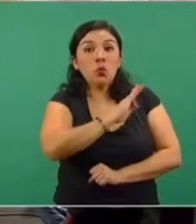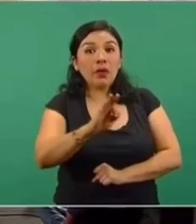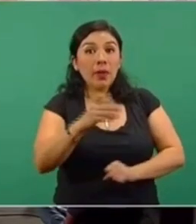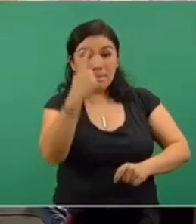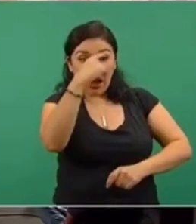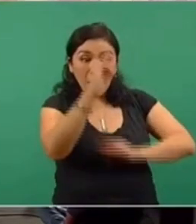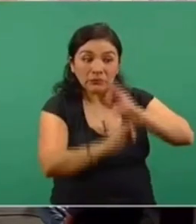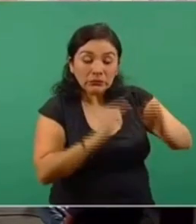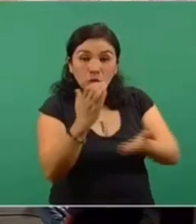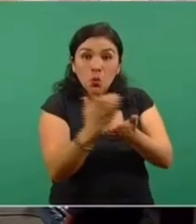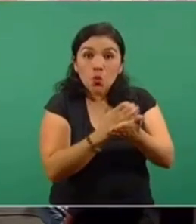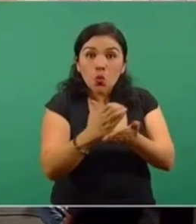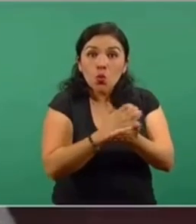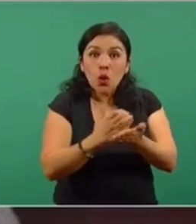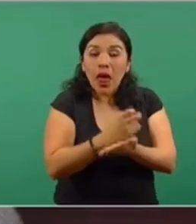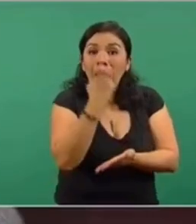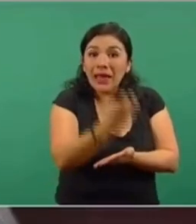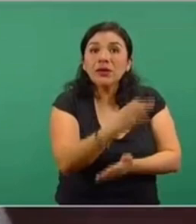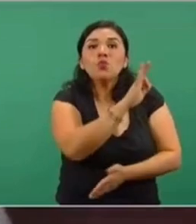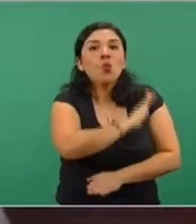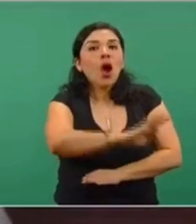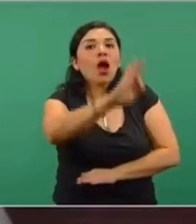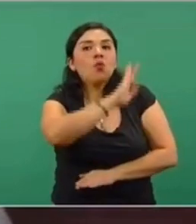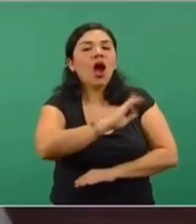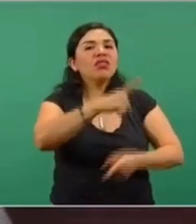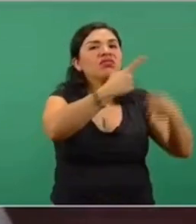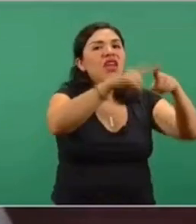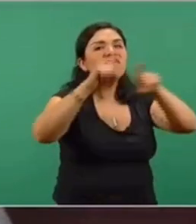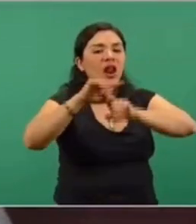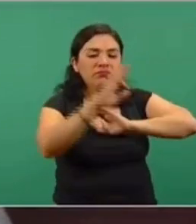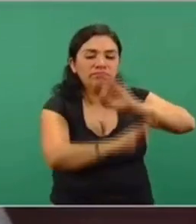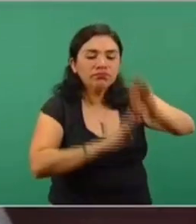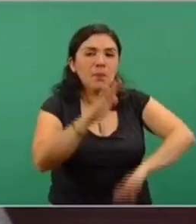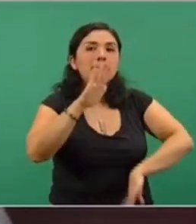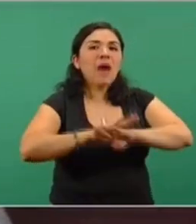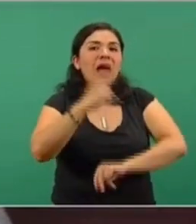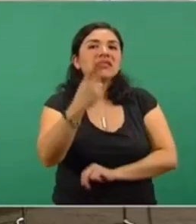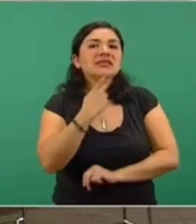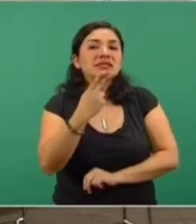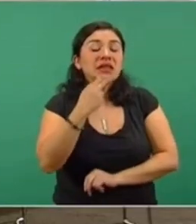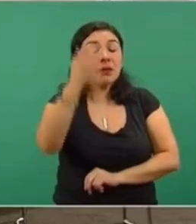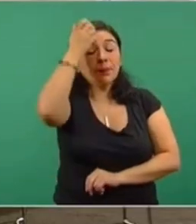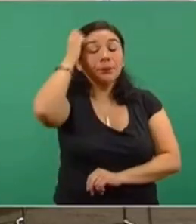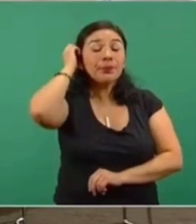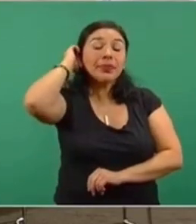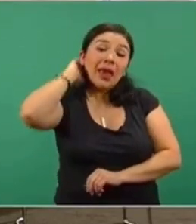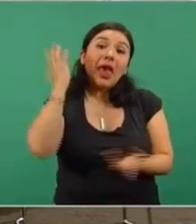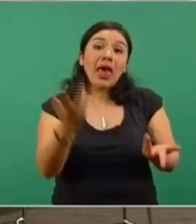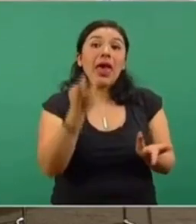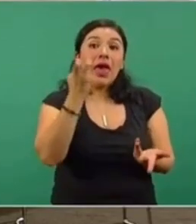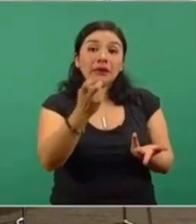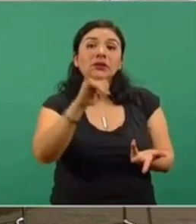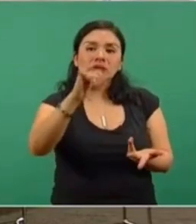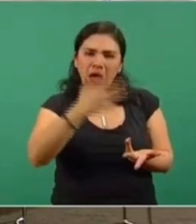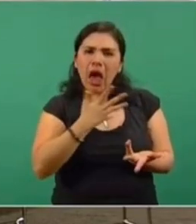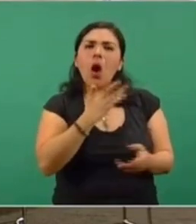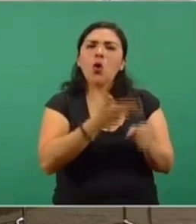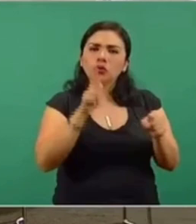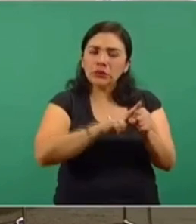de tratamiento son muchas, son mucho mejores y de mucho mayor éxito. Entonces, en ese sentido de una hospitalización